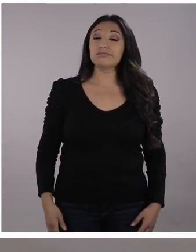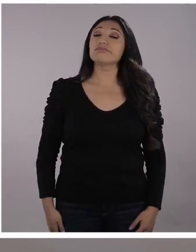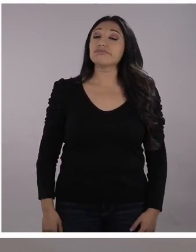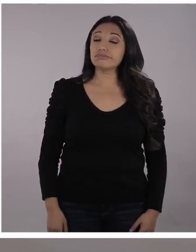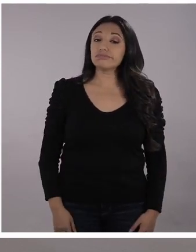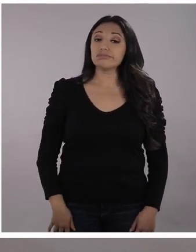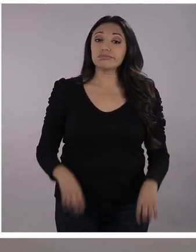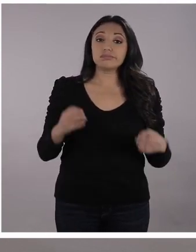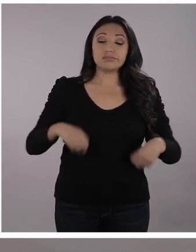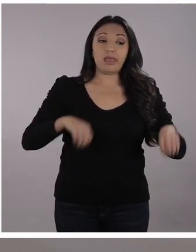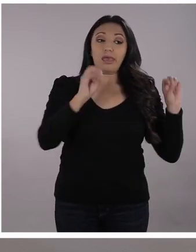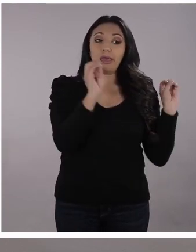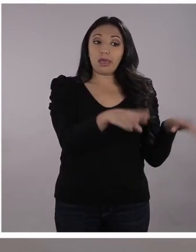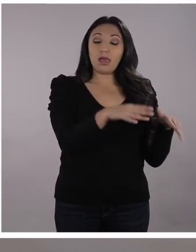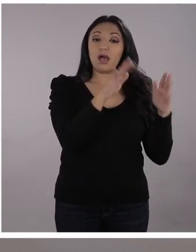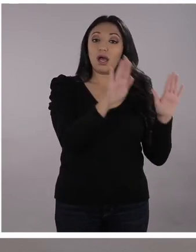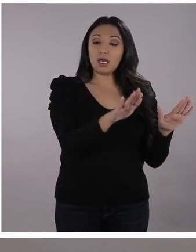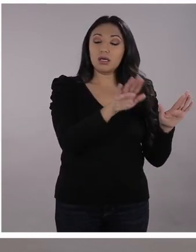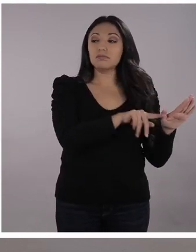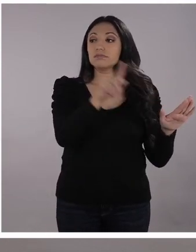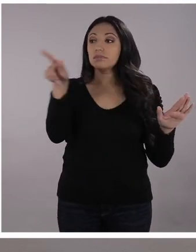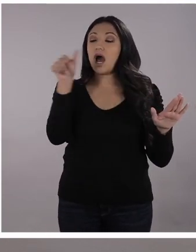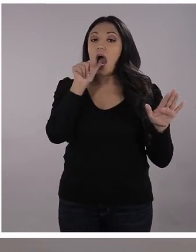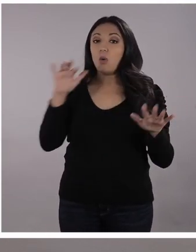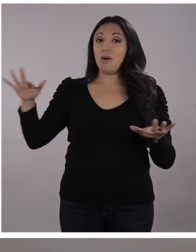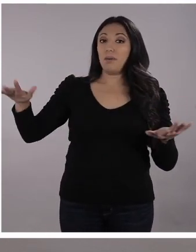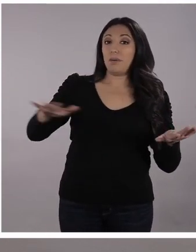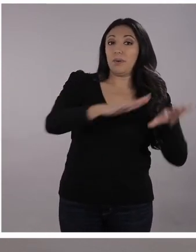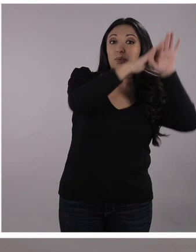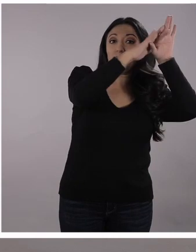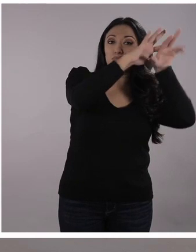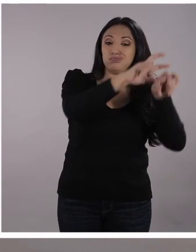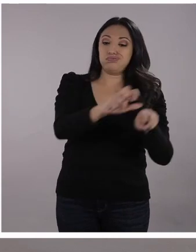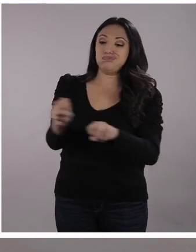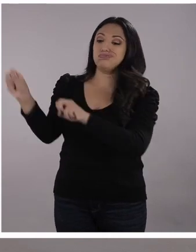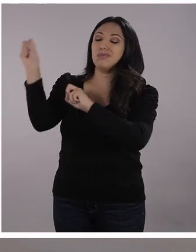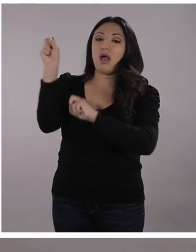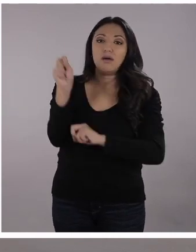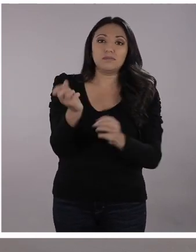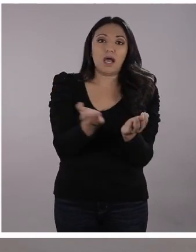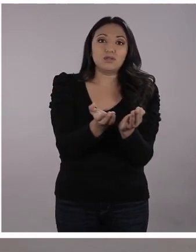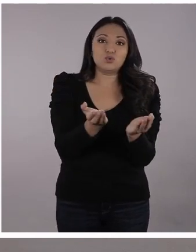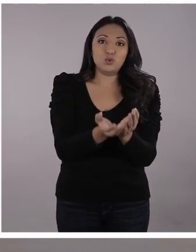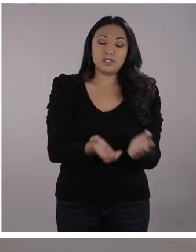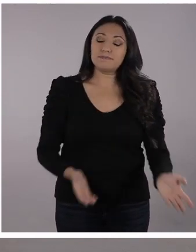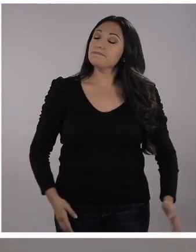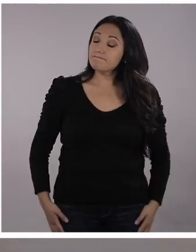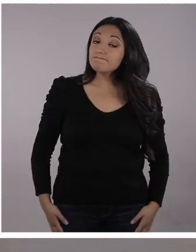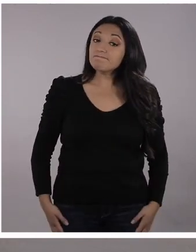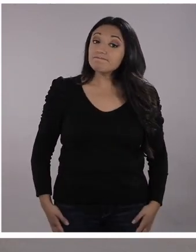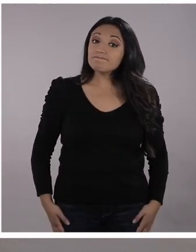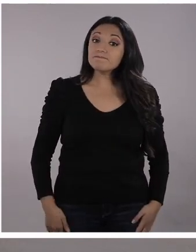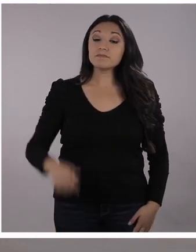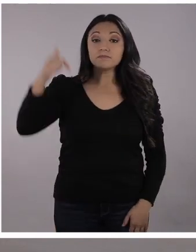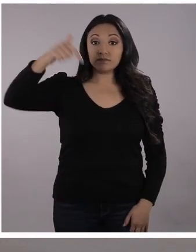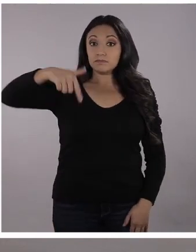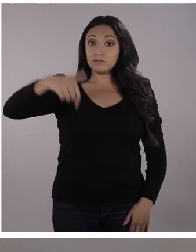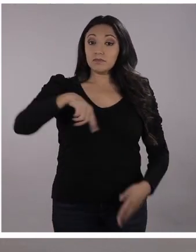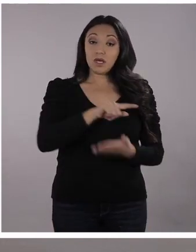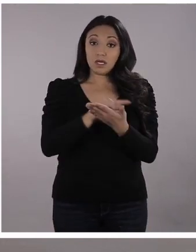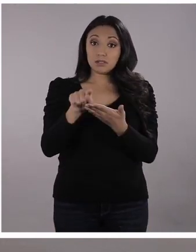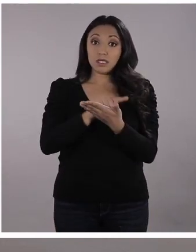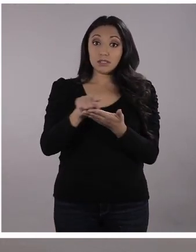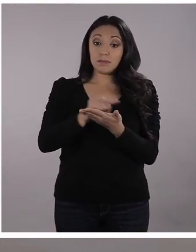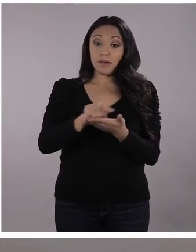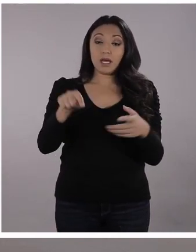Recuerden que lo que se queda en la playa va a terminar en el océano, cuando la marea sube. Así es, Santi. Recuerden, chicos y chicas, esta semana el